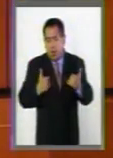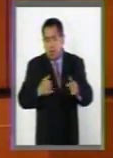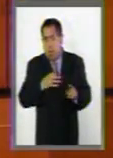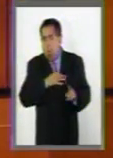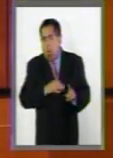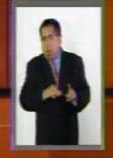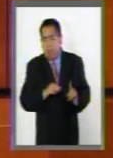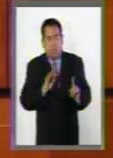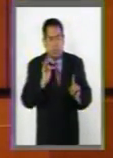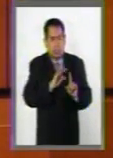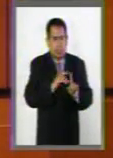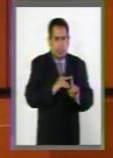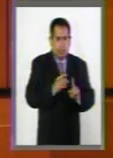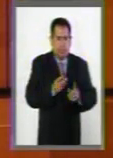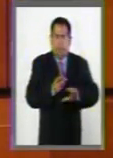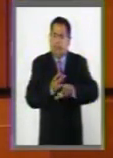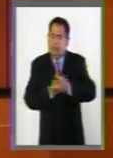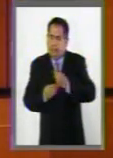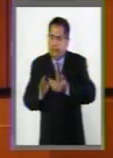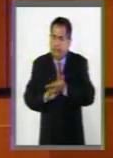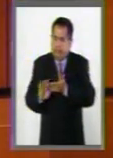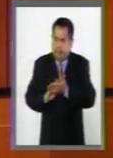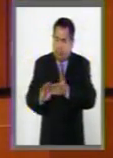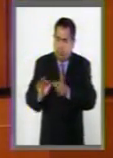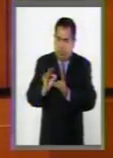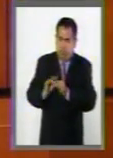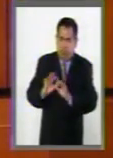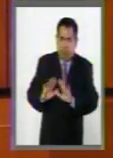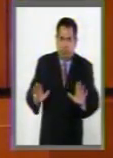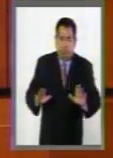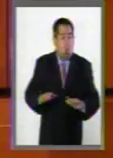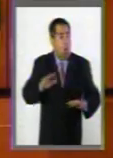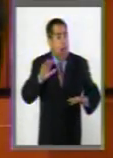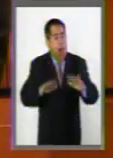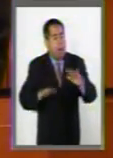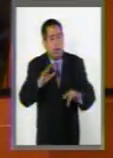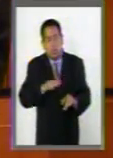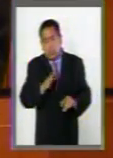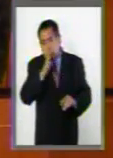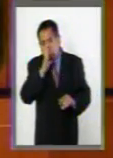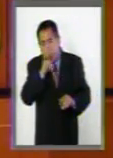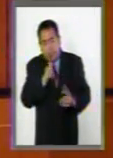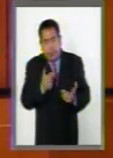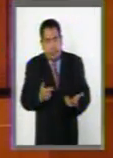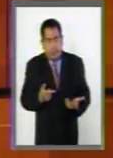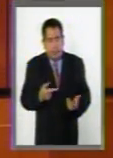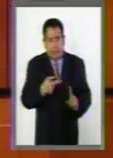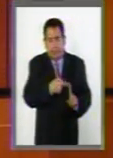se rezarse el daño, pero habrá otras ocasiones en que no.